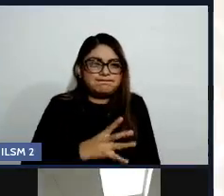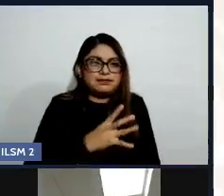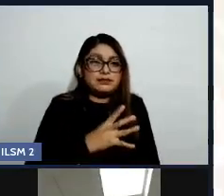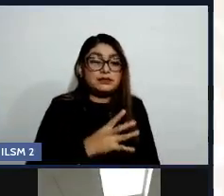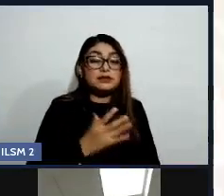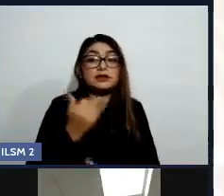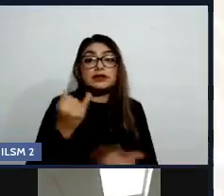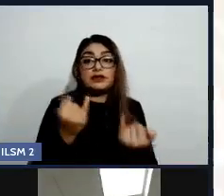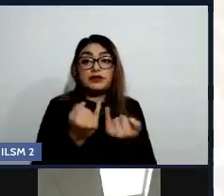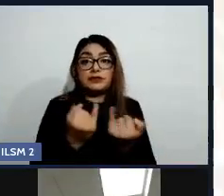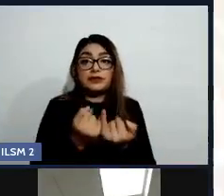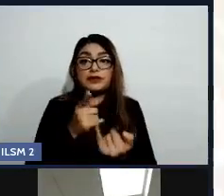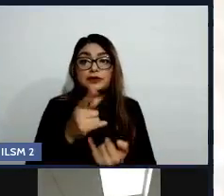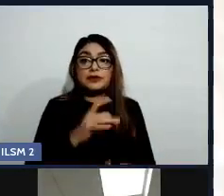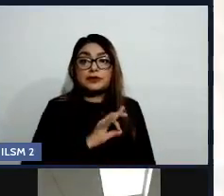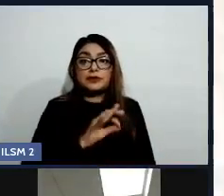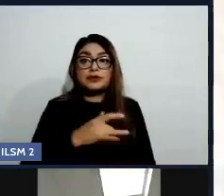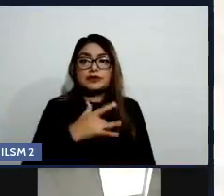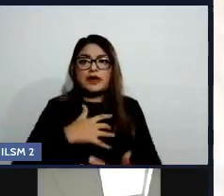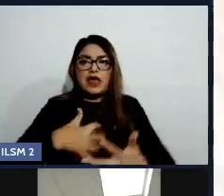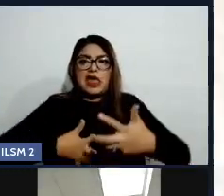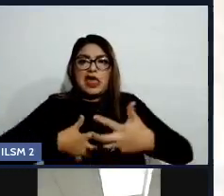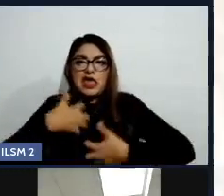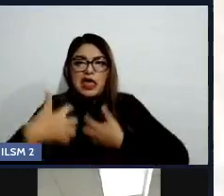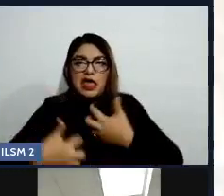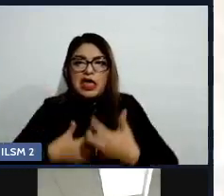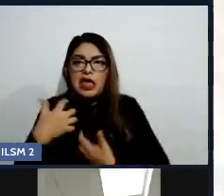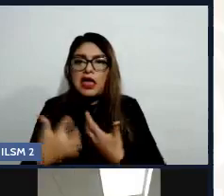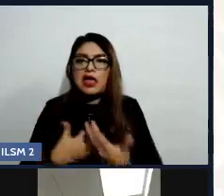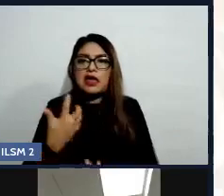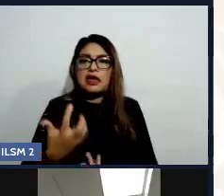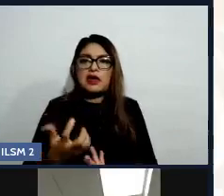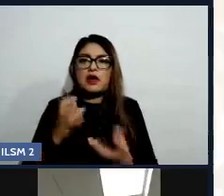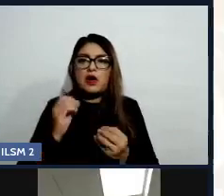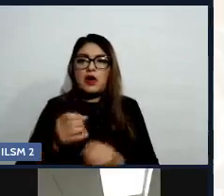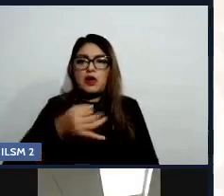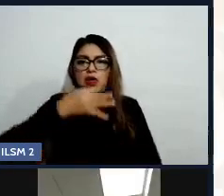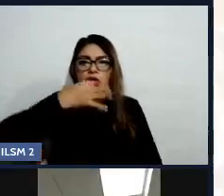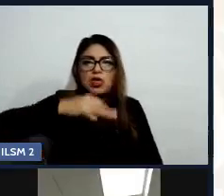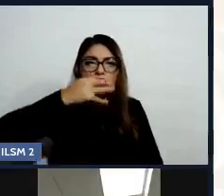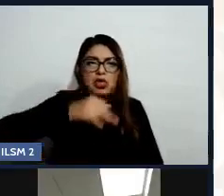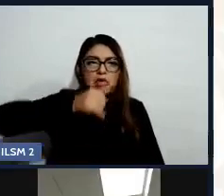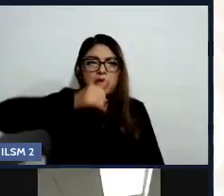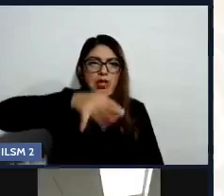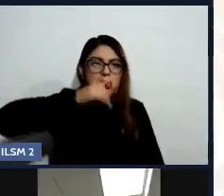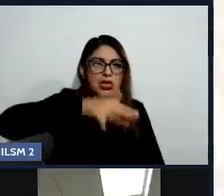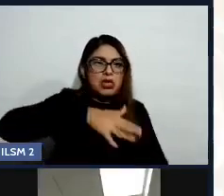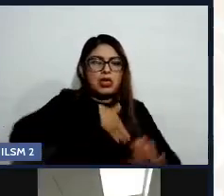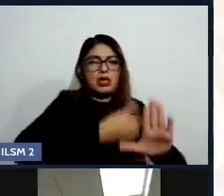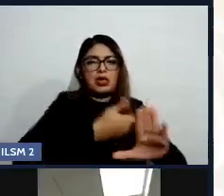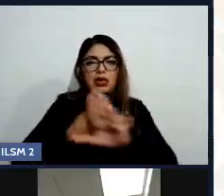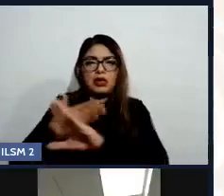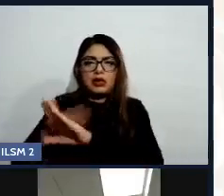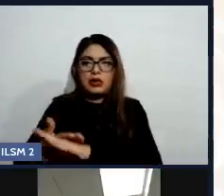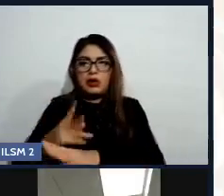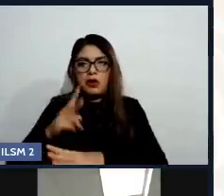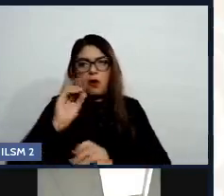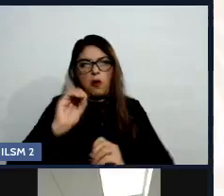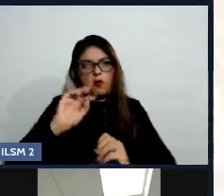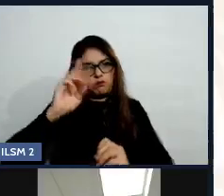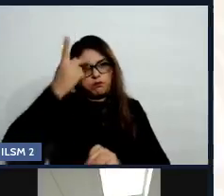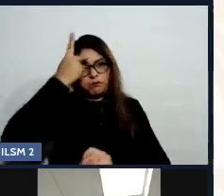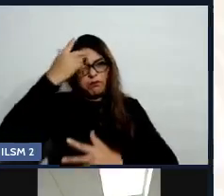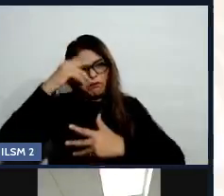violencia o hablar con insultos. Ajá. Todas esas son consecuencias de un consumo excesivo